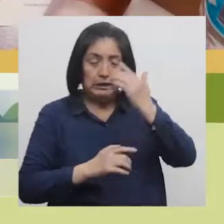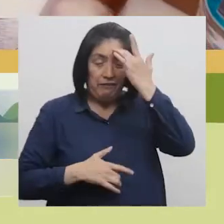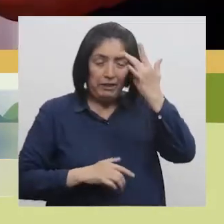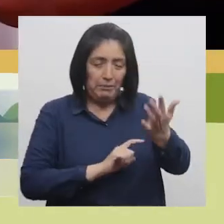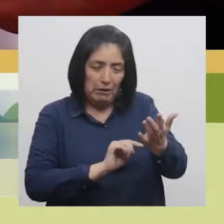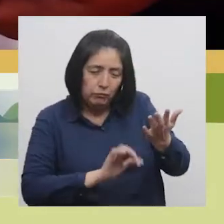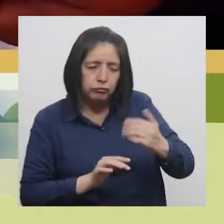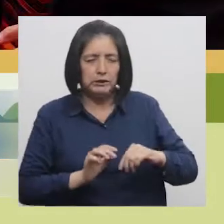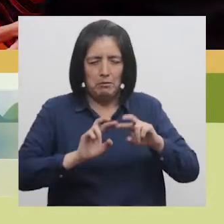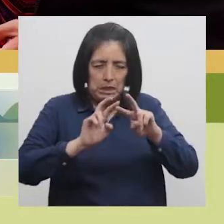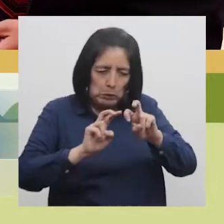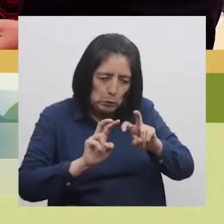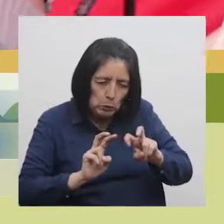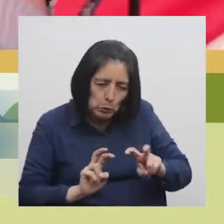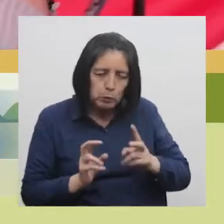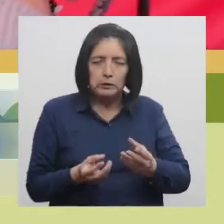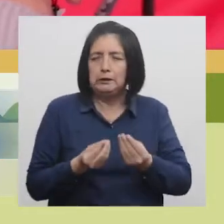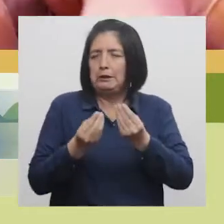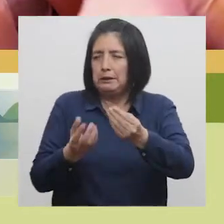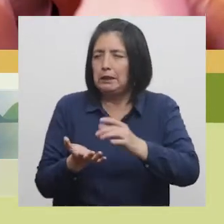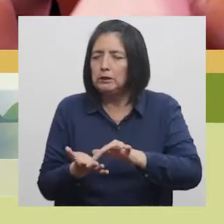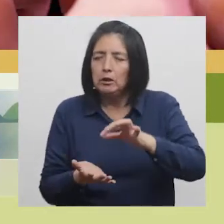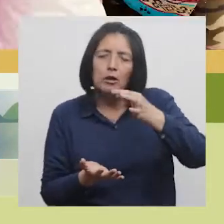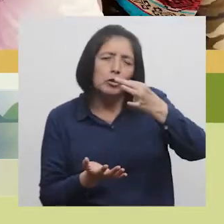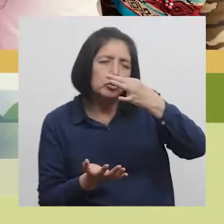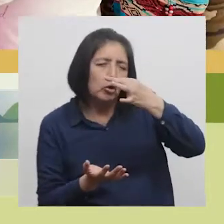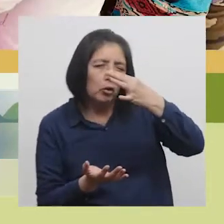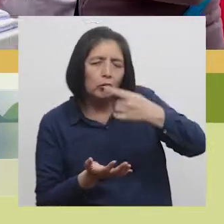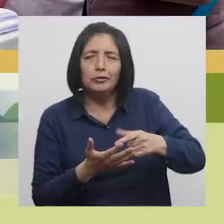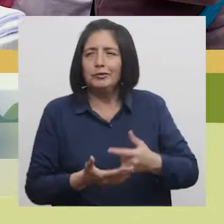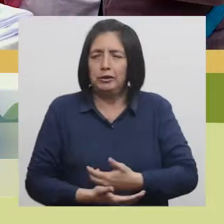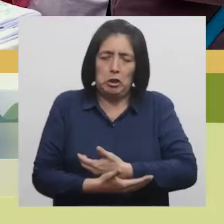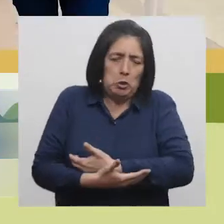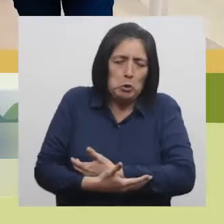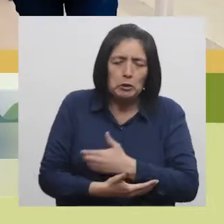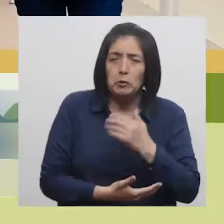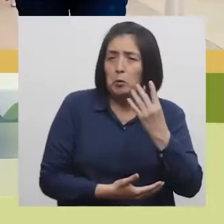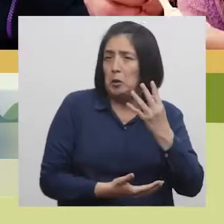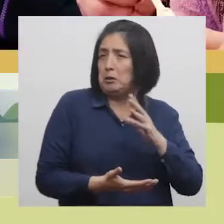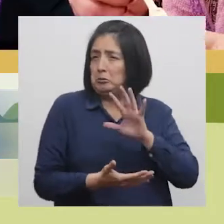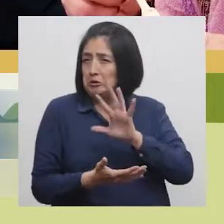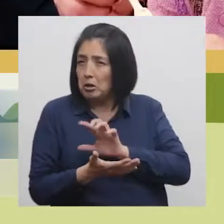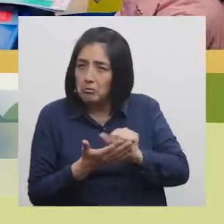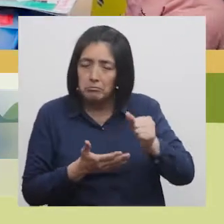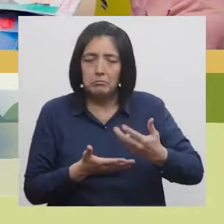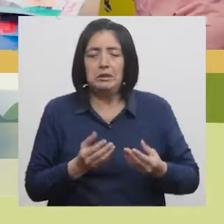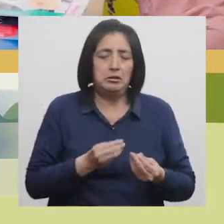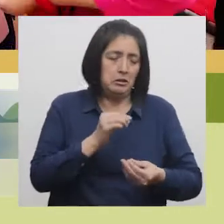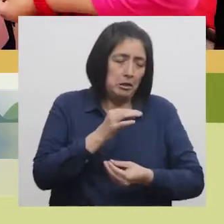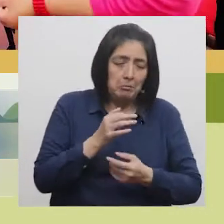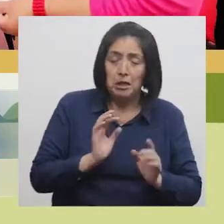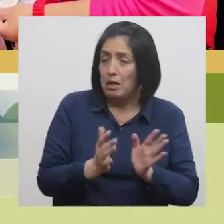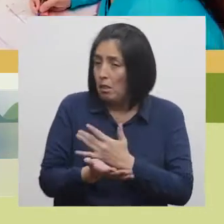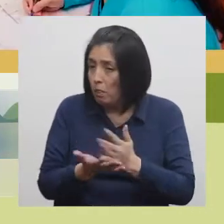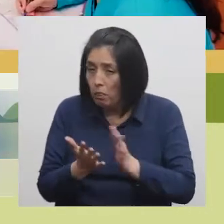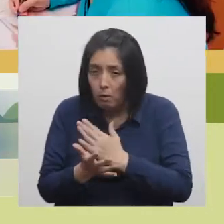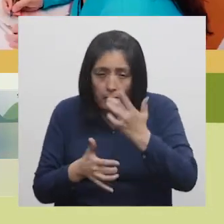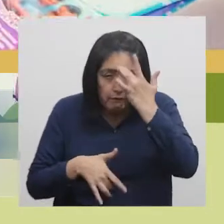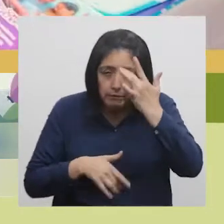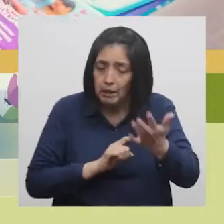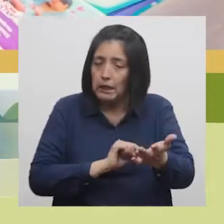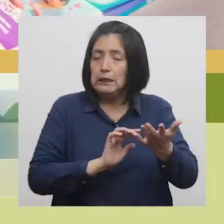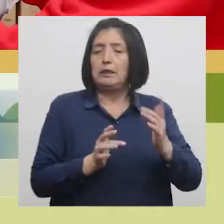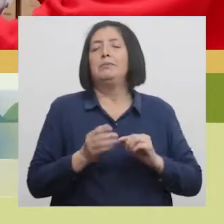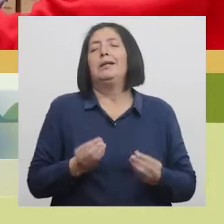tamizaje Estamos entregando gotas de hierro a los pequeñitos de 4 y 5 meses A los que no se les encuentra anemia Les